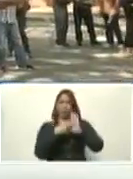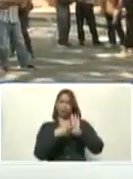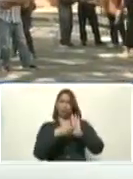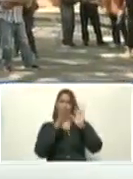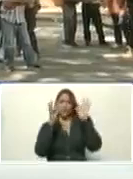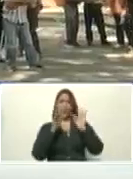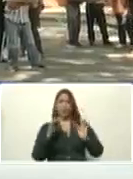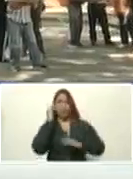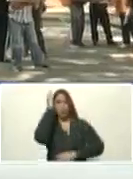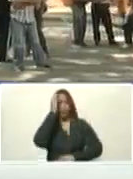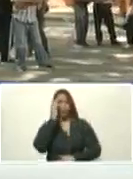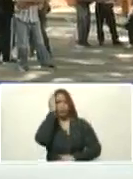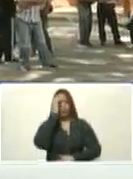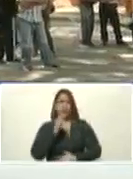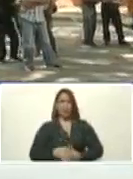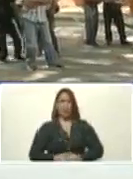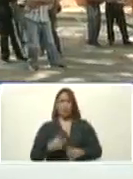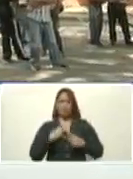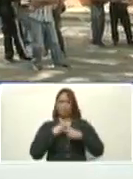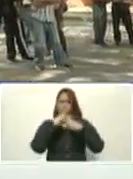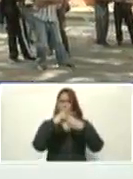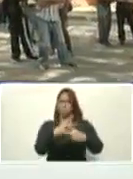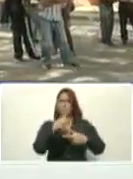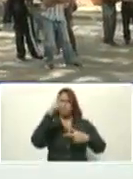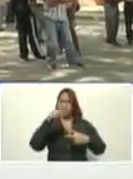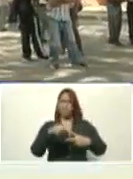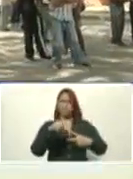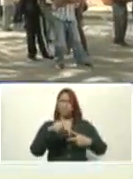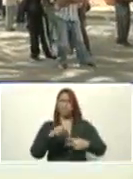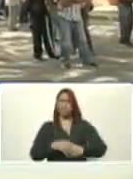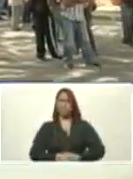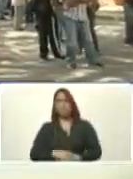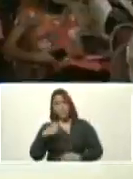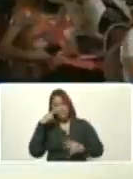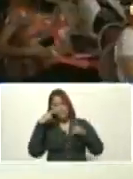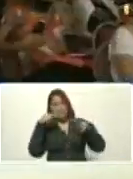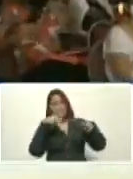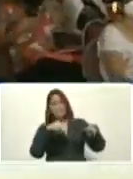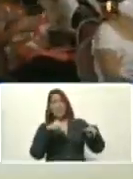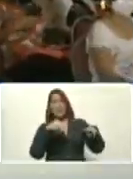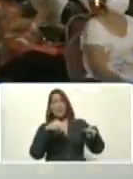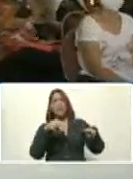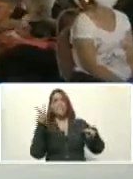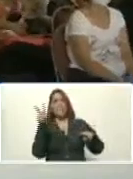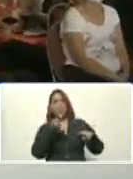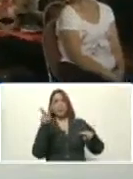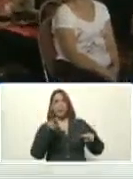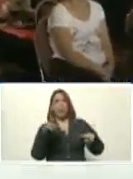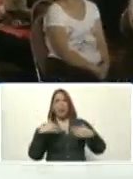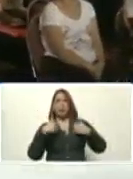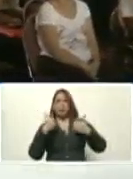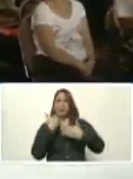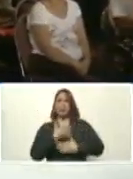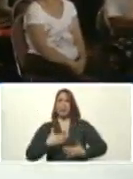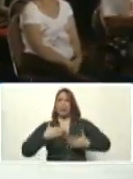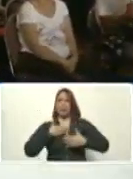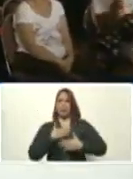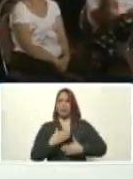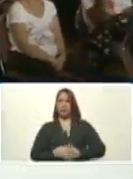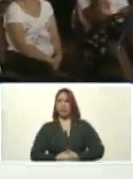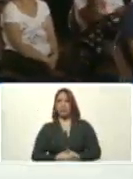manera consciente, voluntaria, y ve a Venezuela saludable. Saludable.